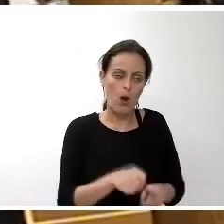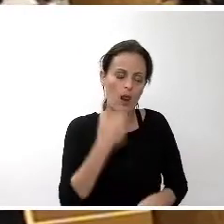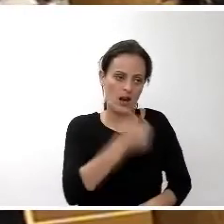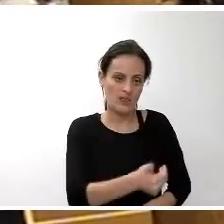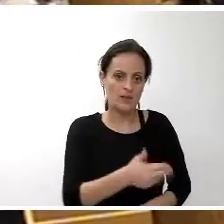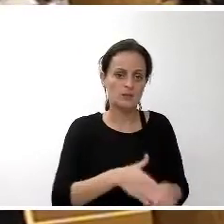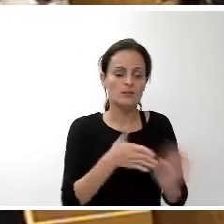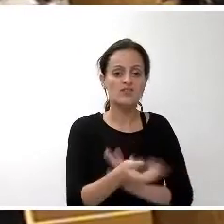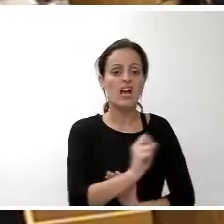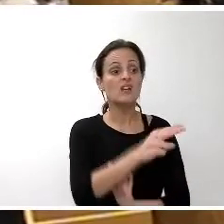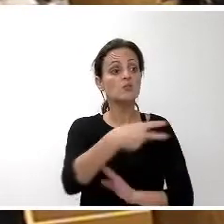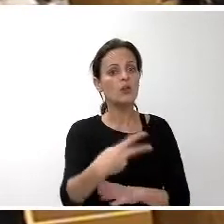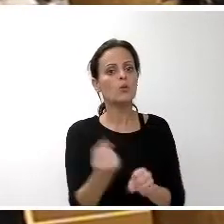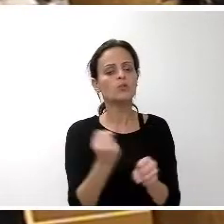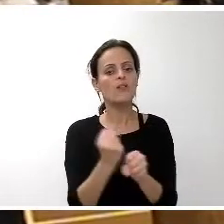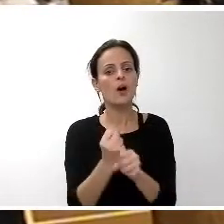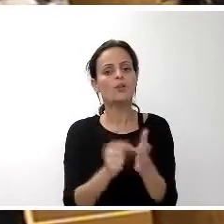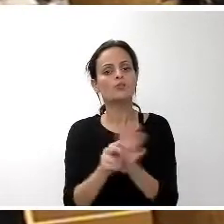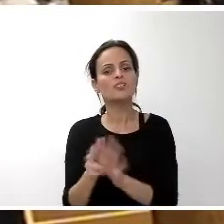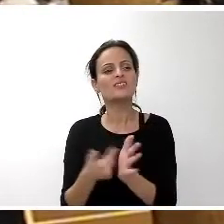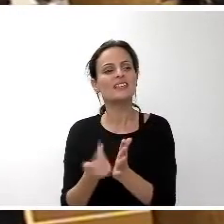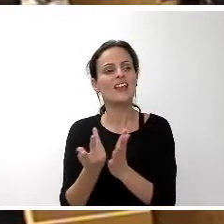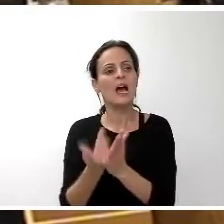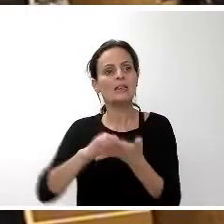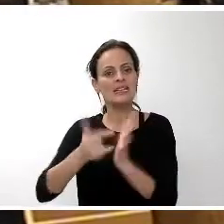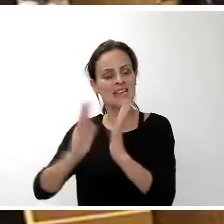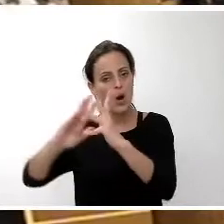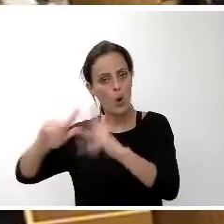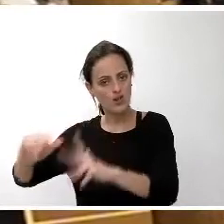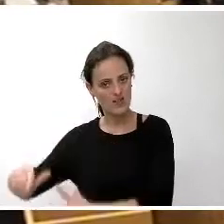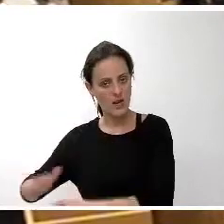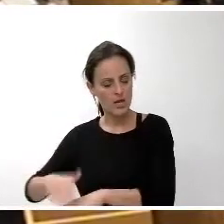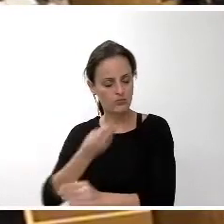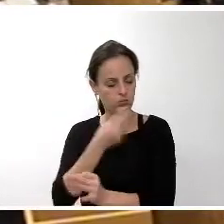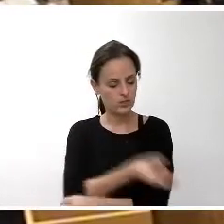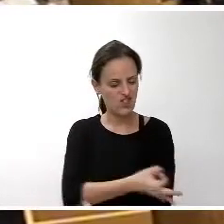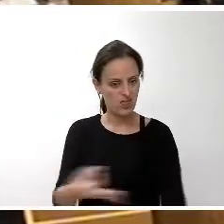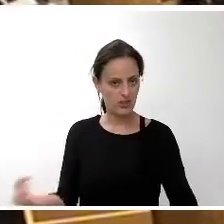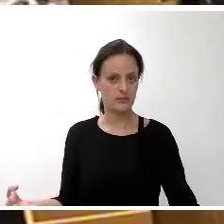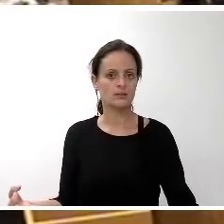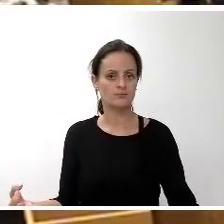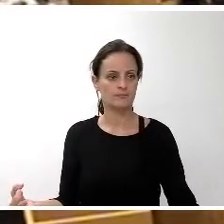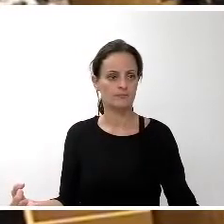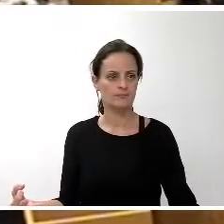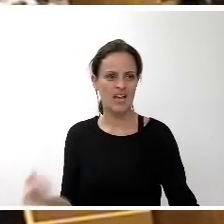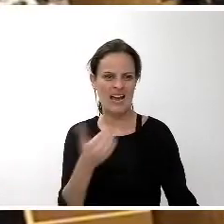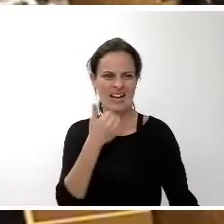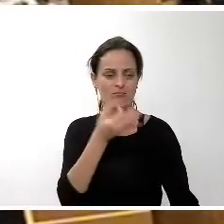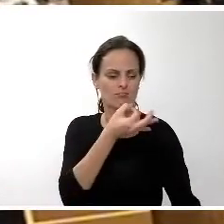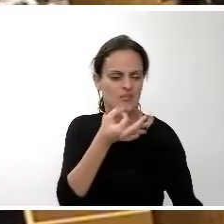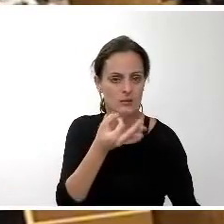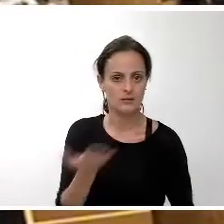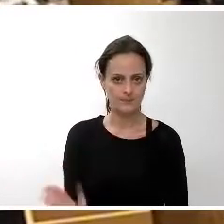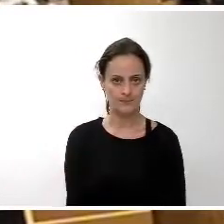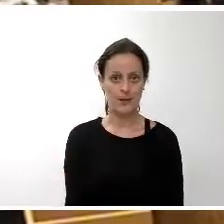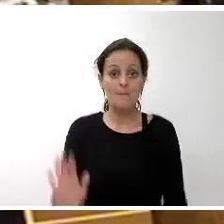trabajo que seguramente desde el punto de vista de la técnica contable es excelente rosa la excelencia pero